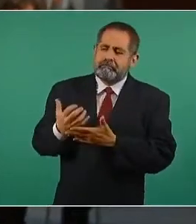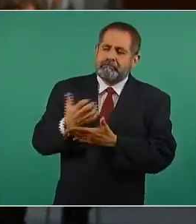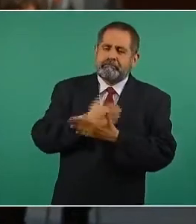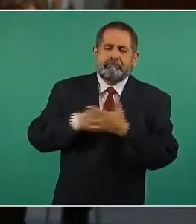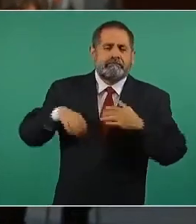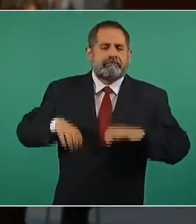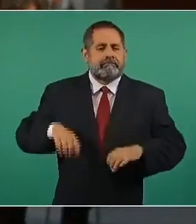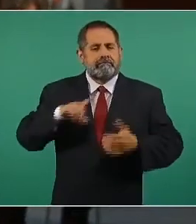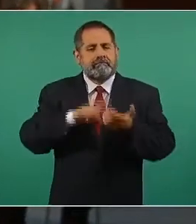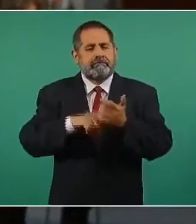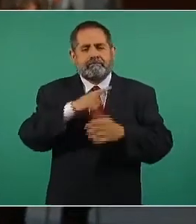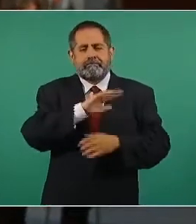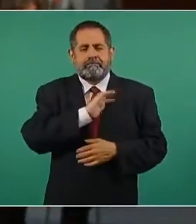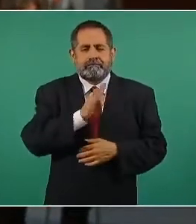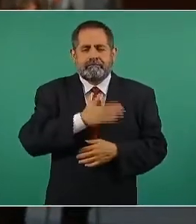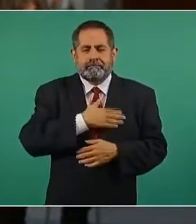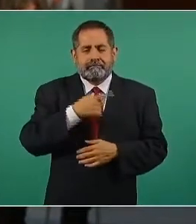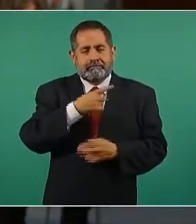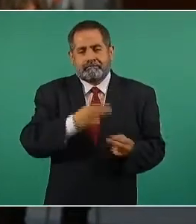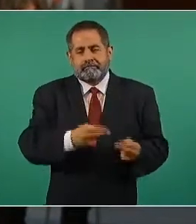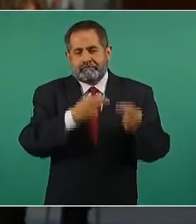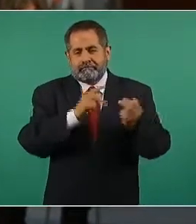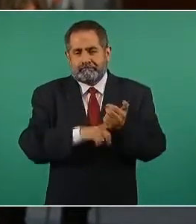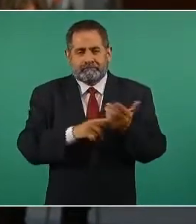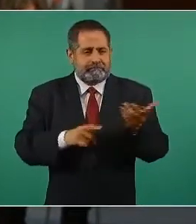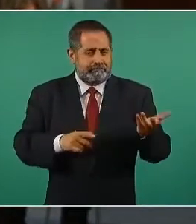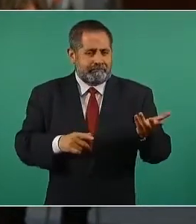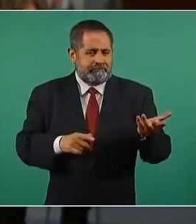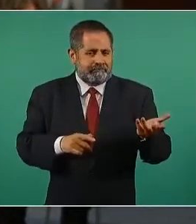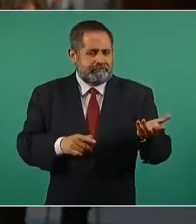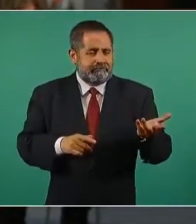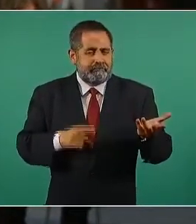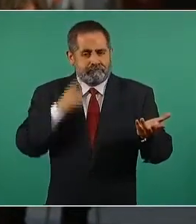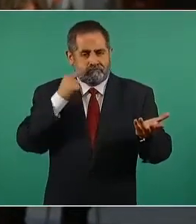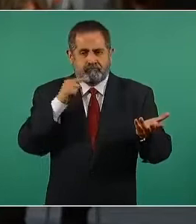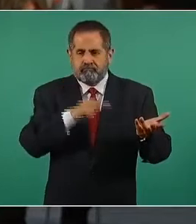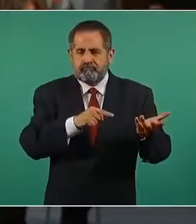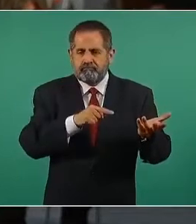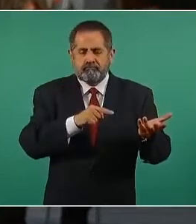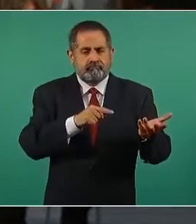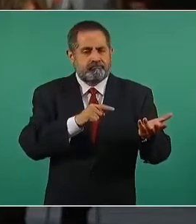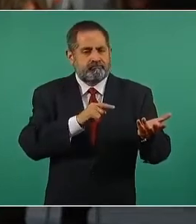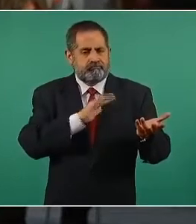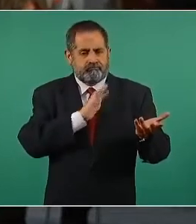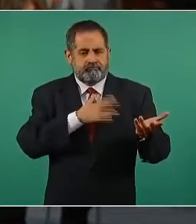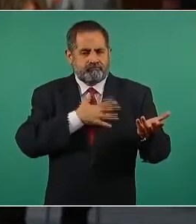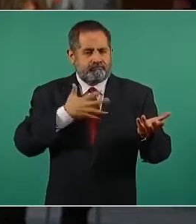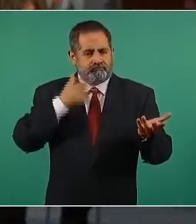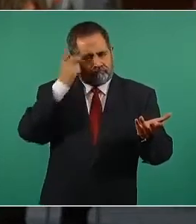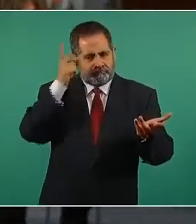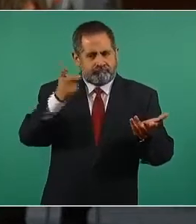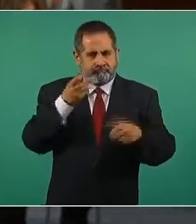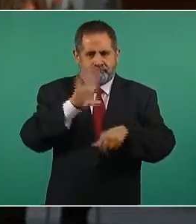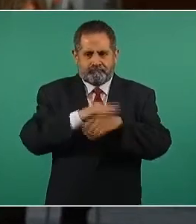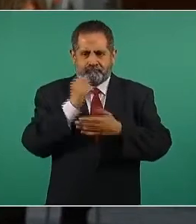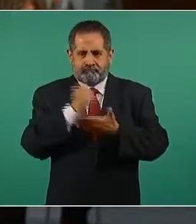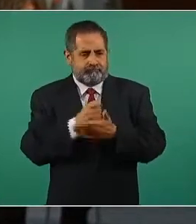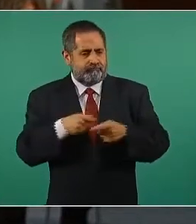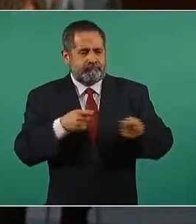ganó la licitación y que tenía los derechos, que es